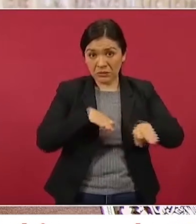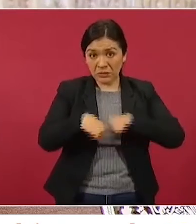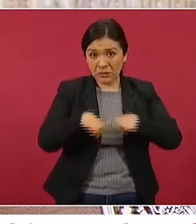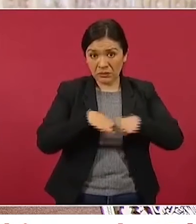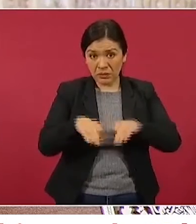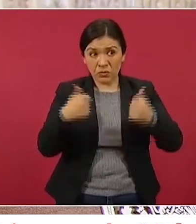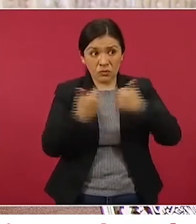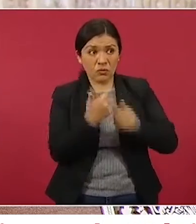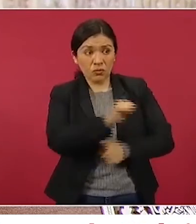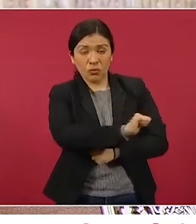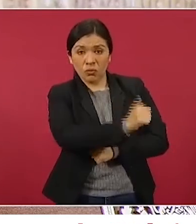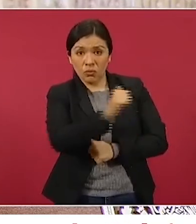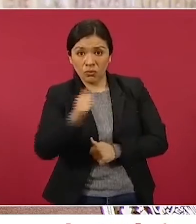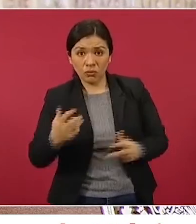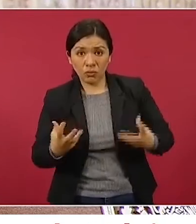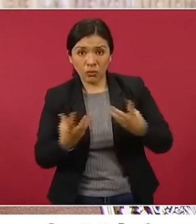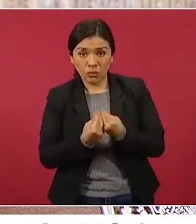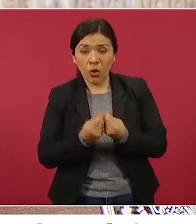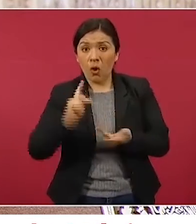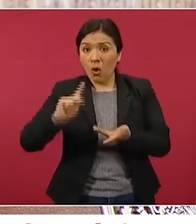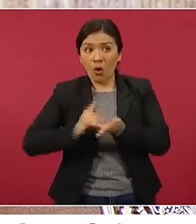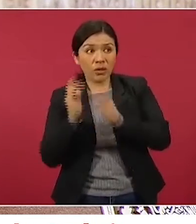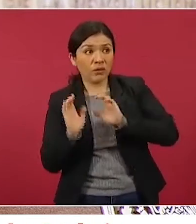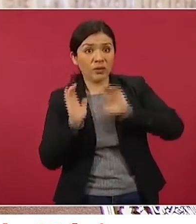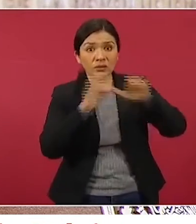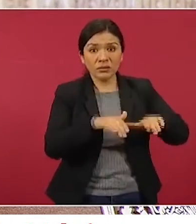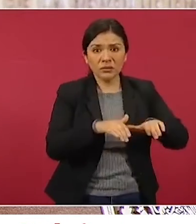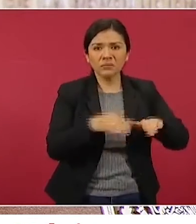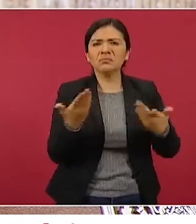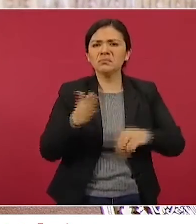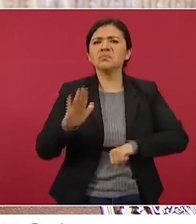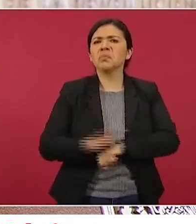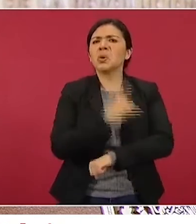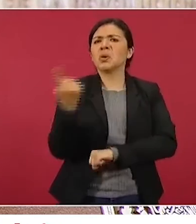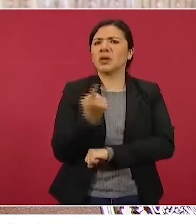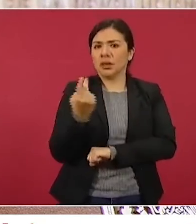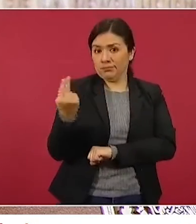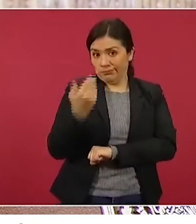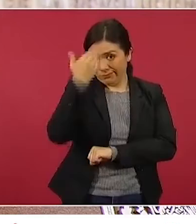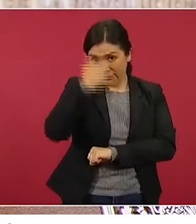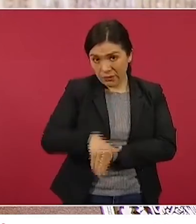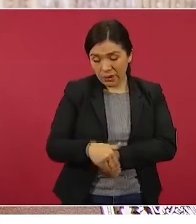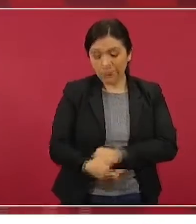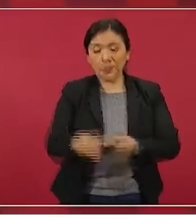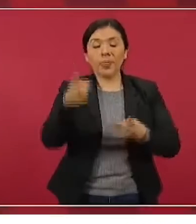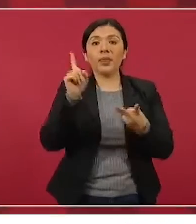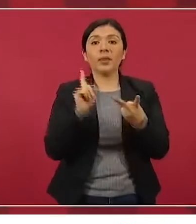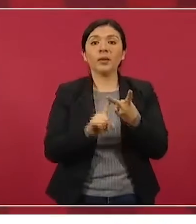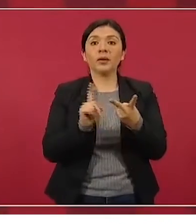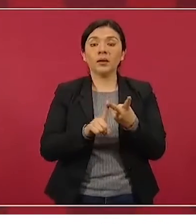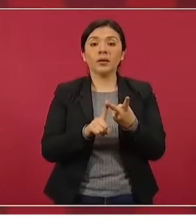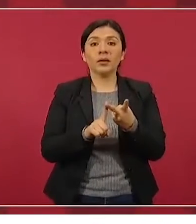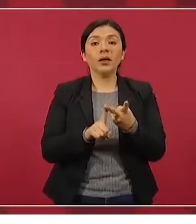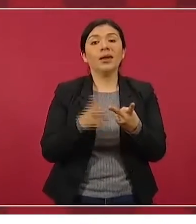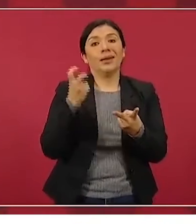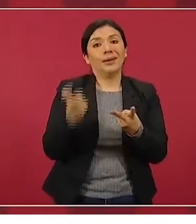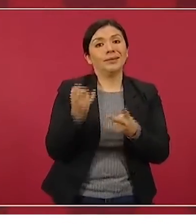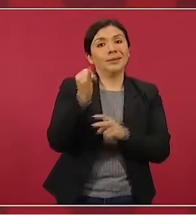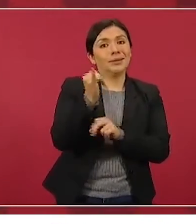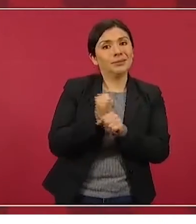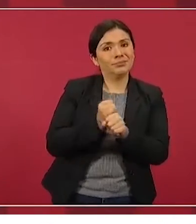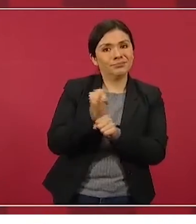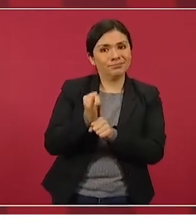nosotros, si fue recontratado, ¿por qué razón? Y lo segundo es la investigación, que